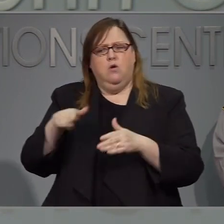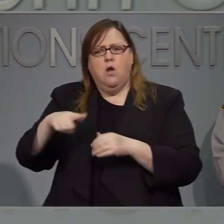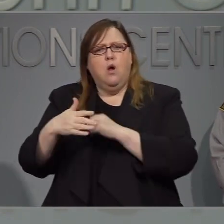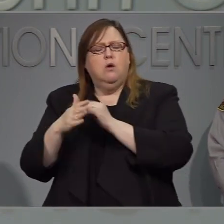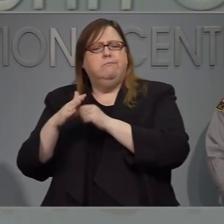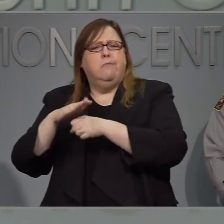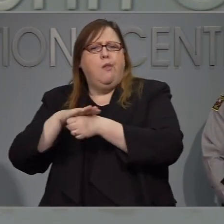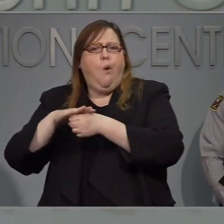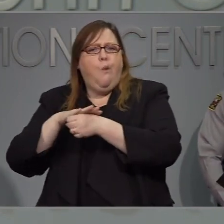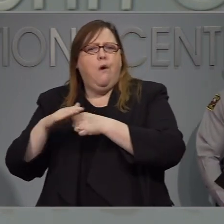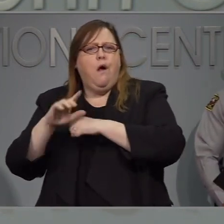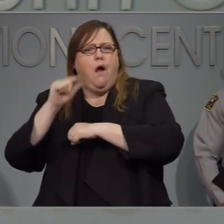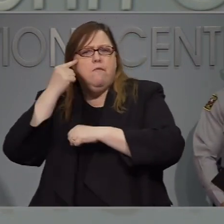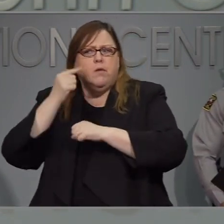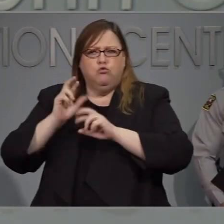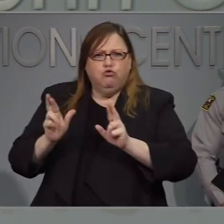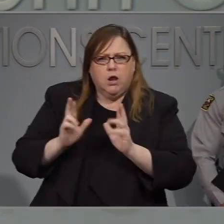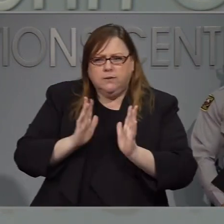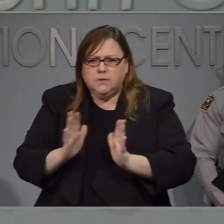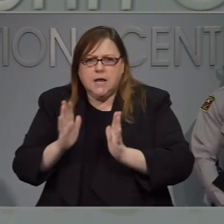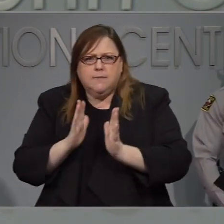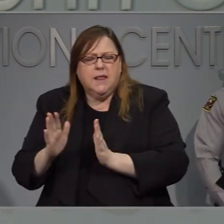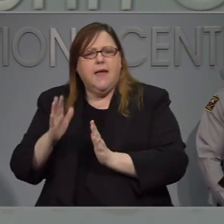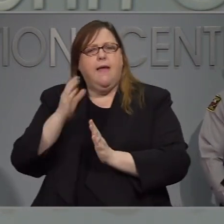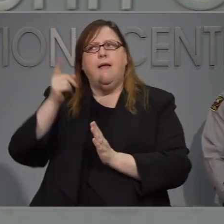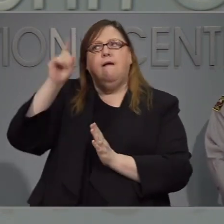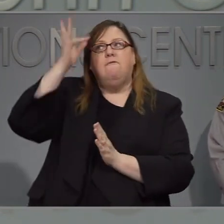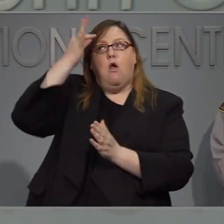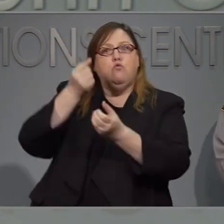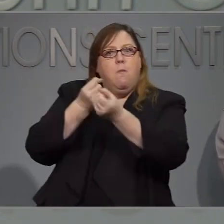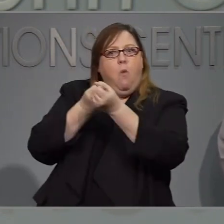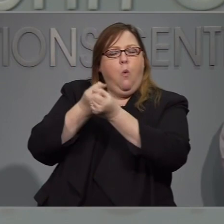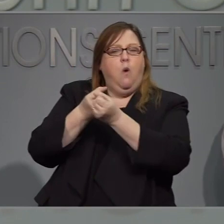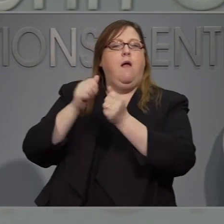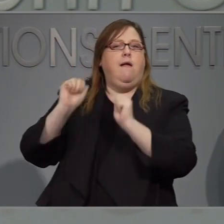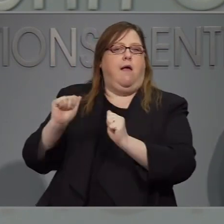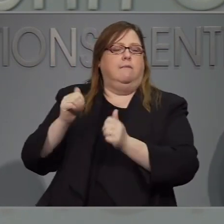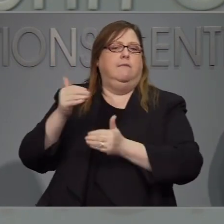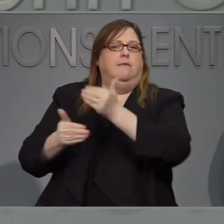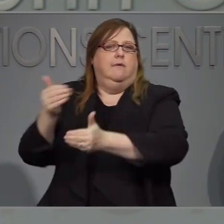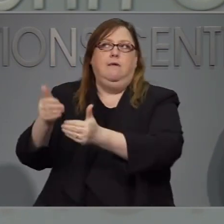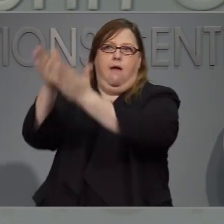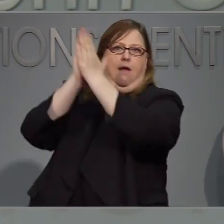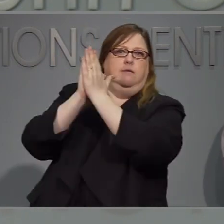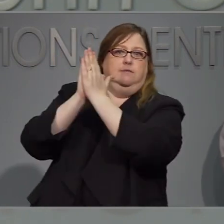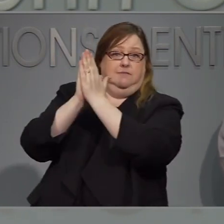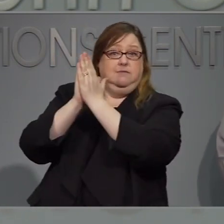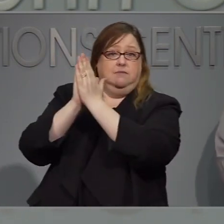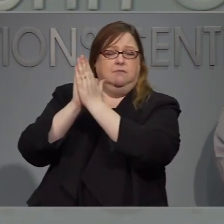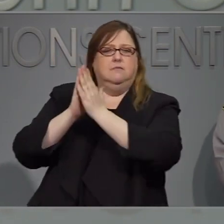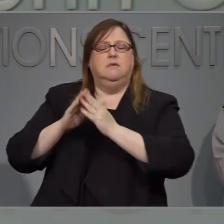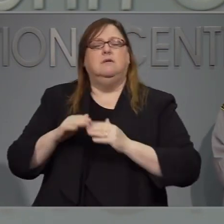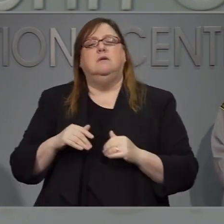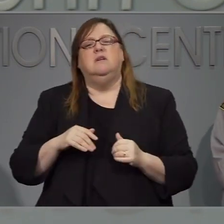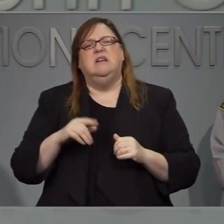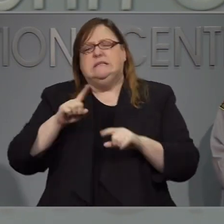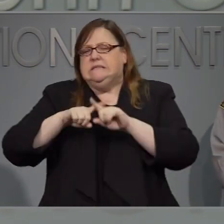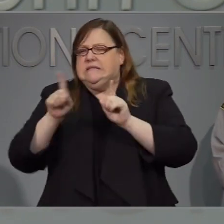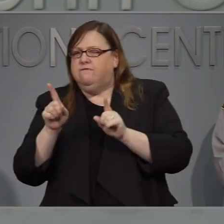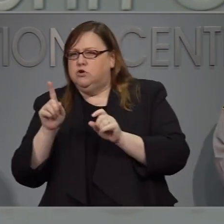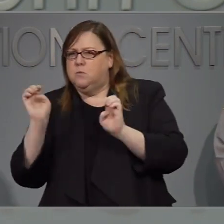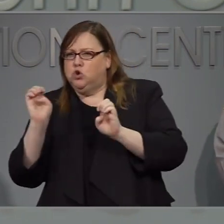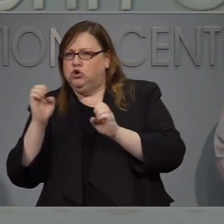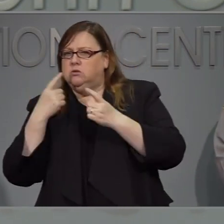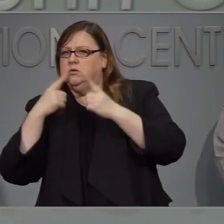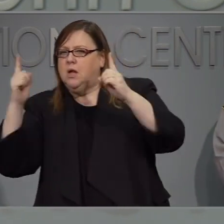gobiernos locales estén preparados y también los de nivel federal es diferente tipo de estado de